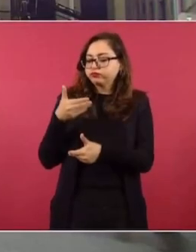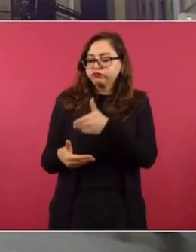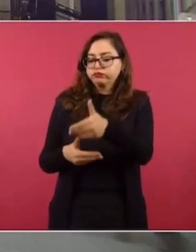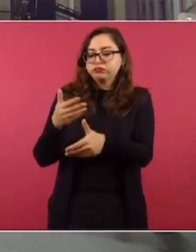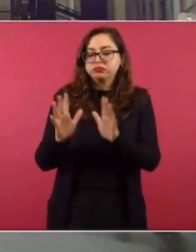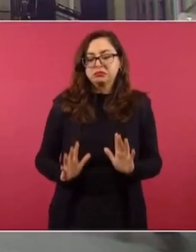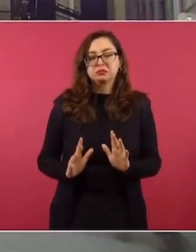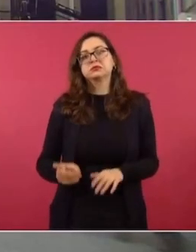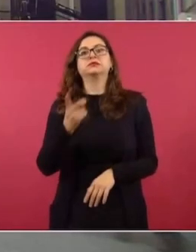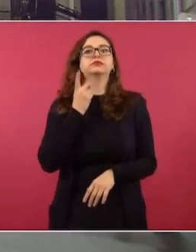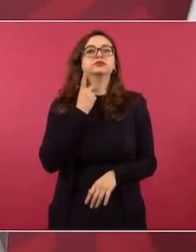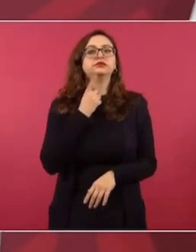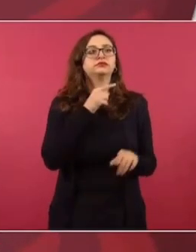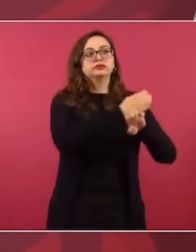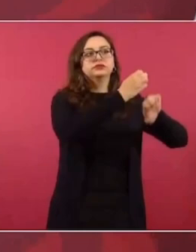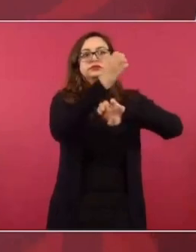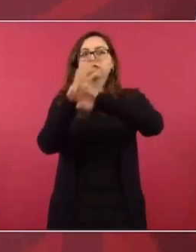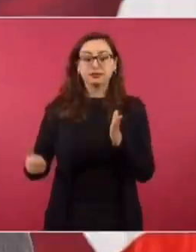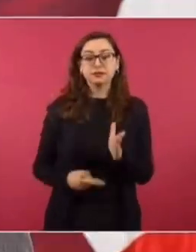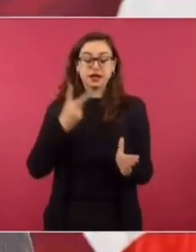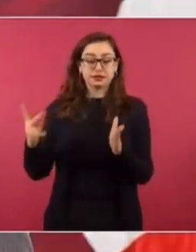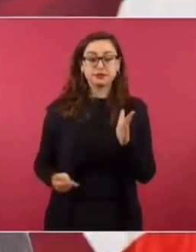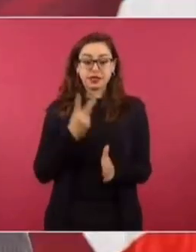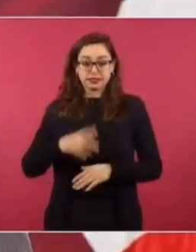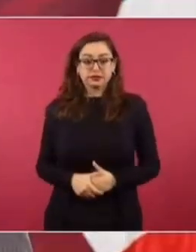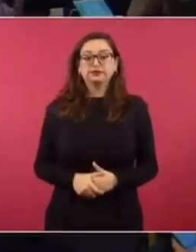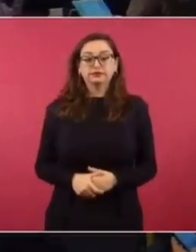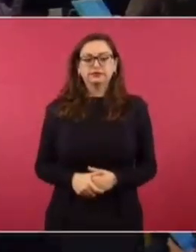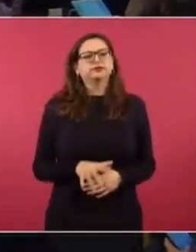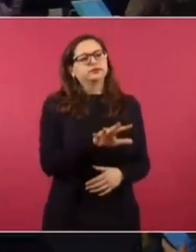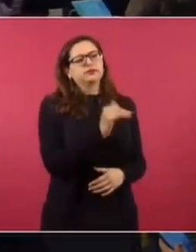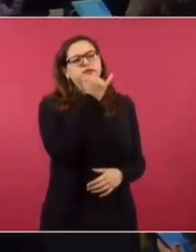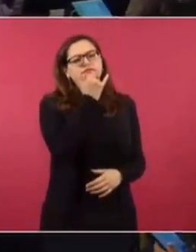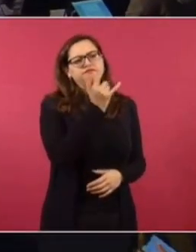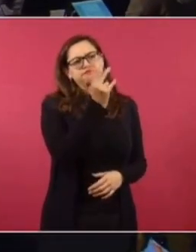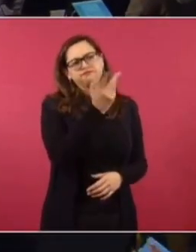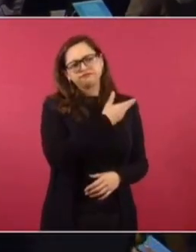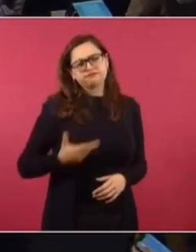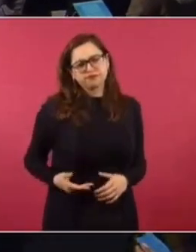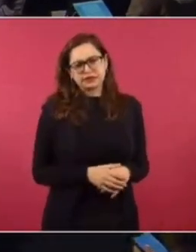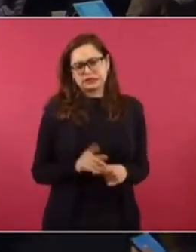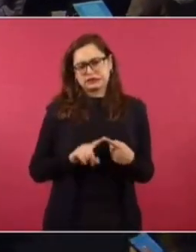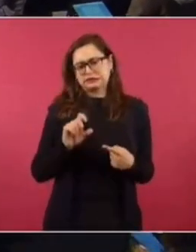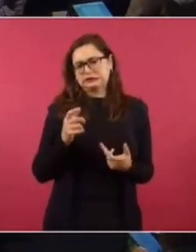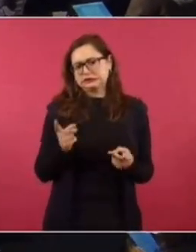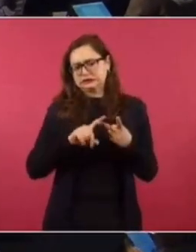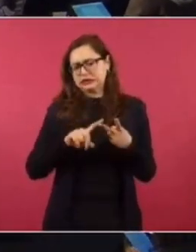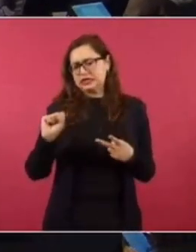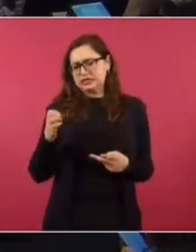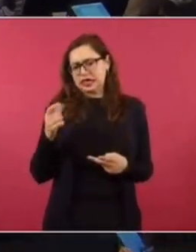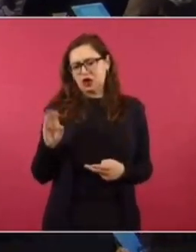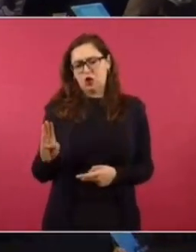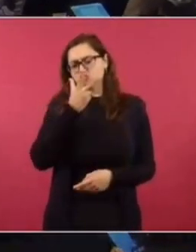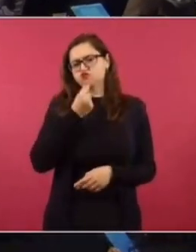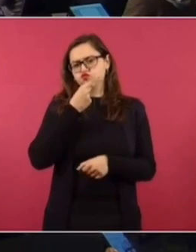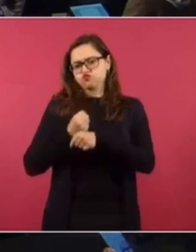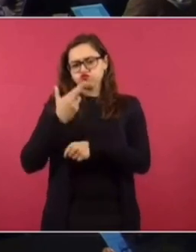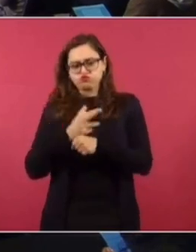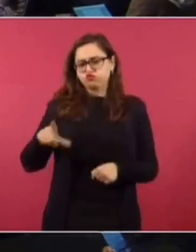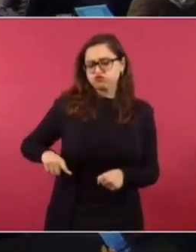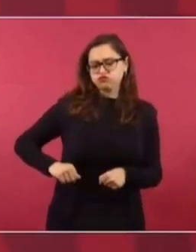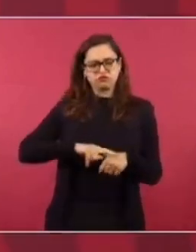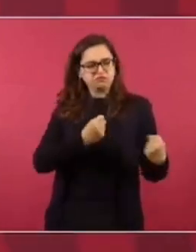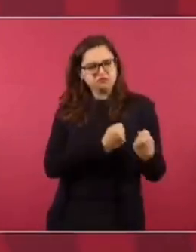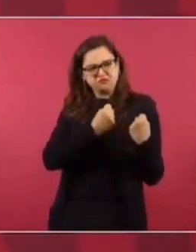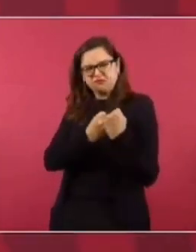aprobar estas reformas en los congresos locales. Presidente, ¿y sobre la polémica en que se ha envuelto el secretario de Gobernación con los gobernadores, sobre todo de oposición? Pues es